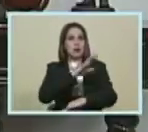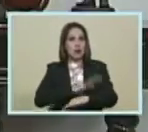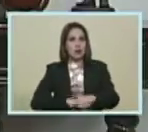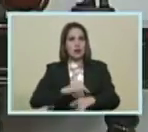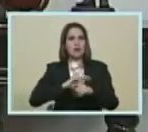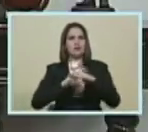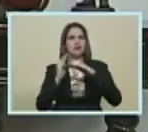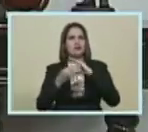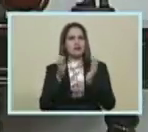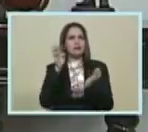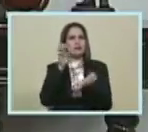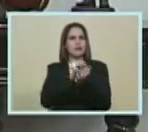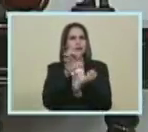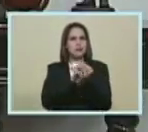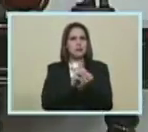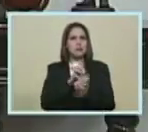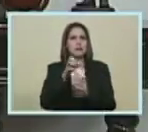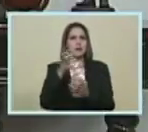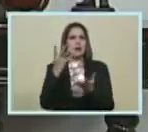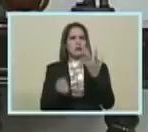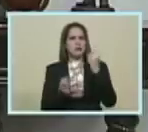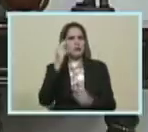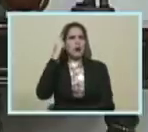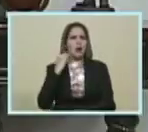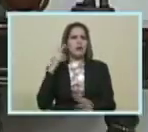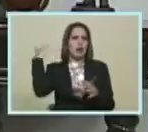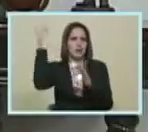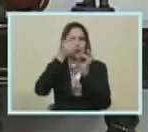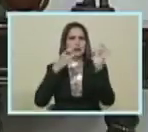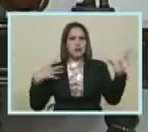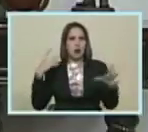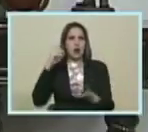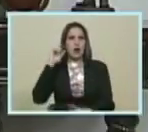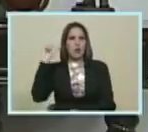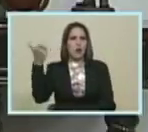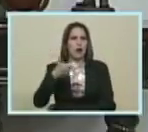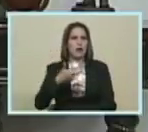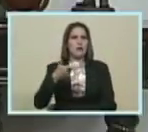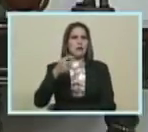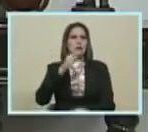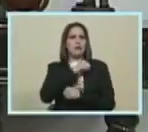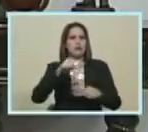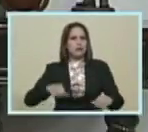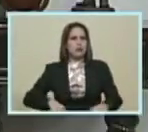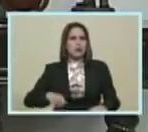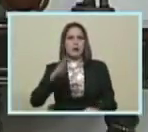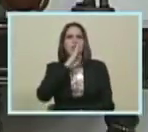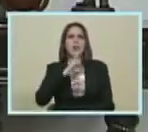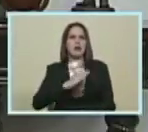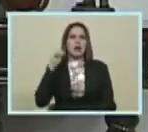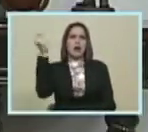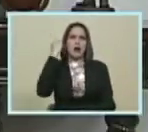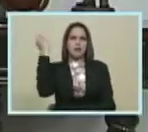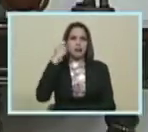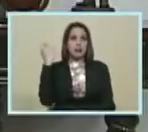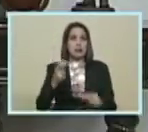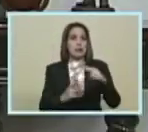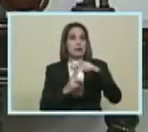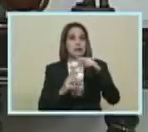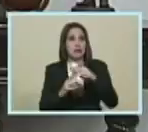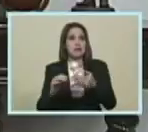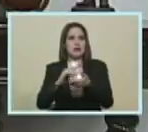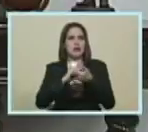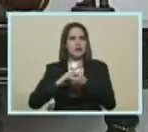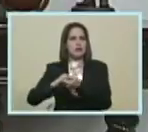...Ginobo Esparta... ...Del Tamacuro... ...Monagas... ...Bolívar... ...Amazonas... ...Guarico... ...Portuguesa... ...Barina... ...Apure... ...Táchira...